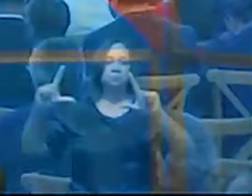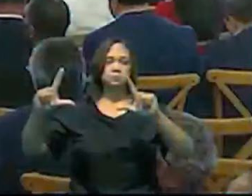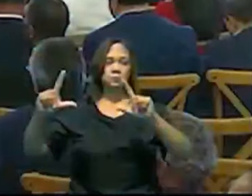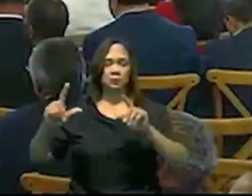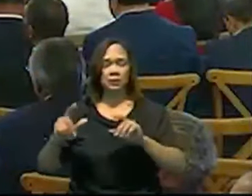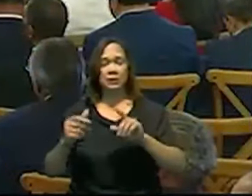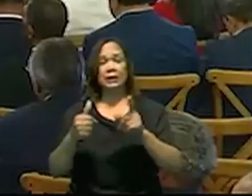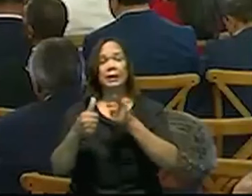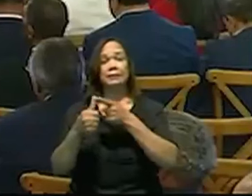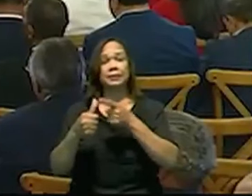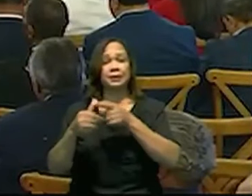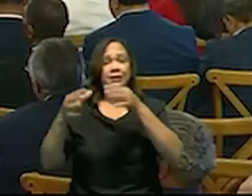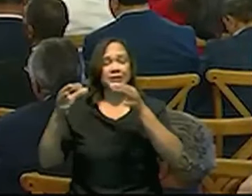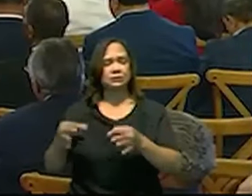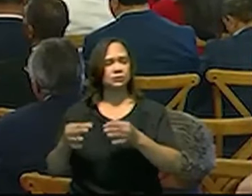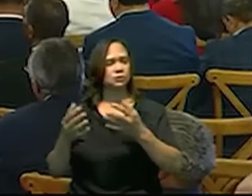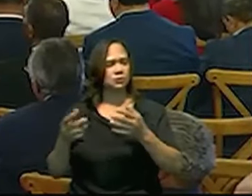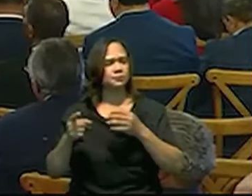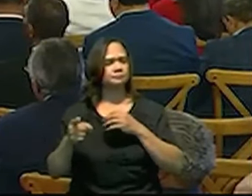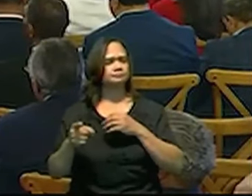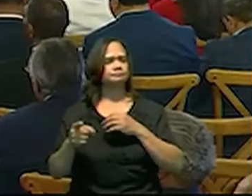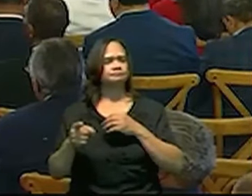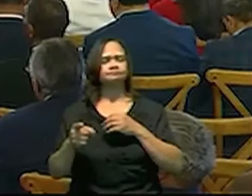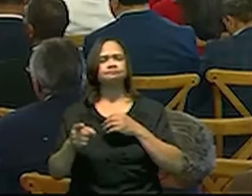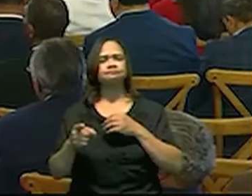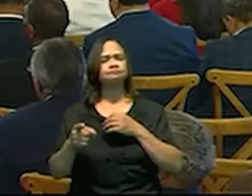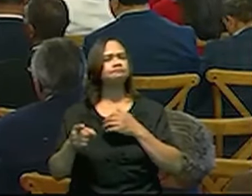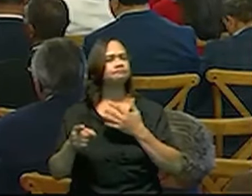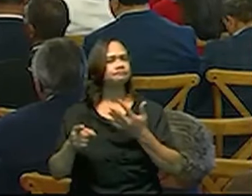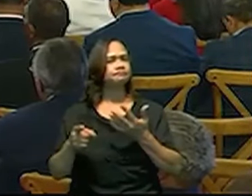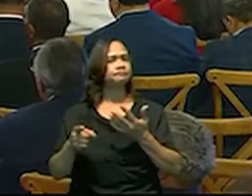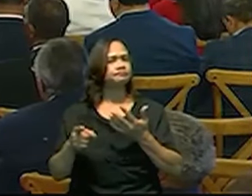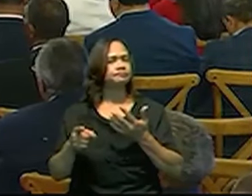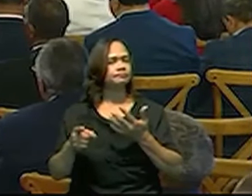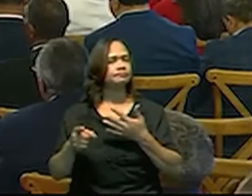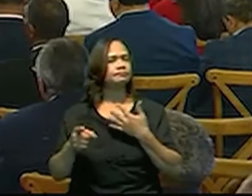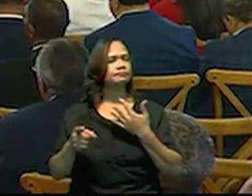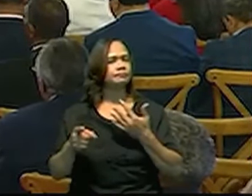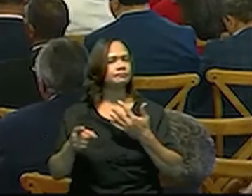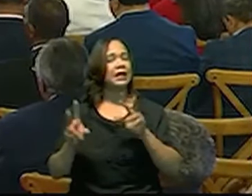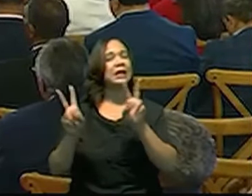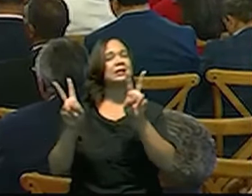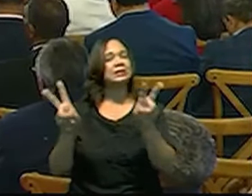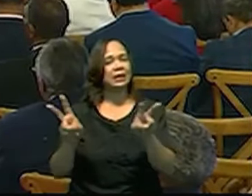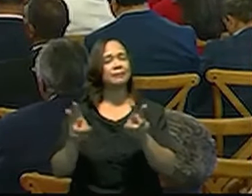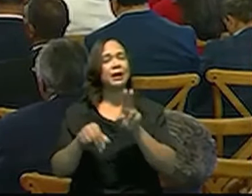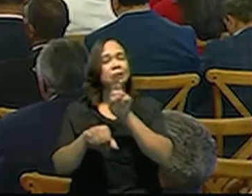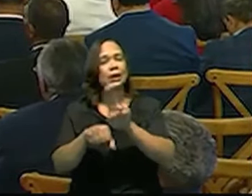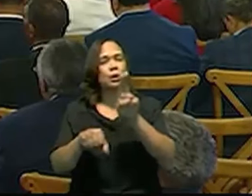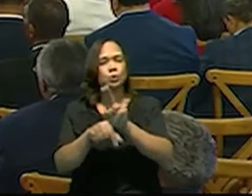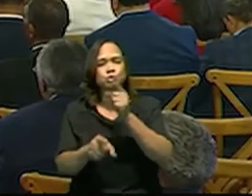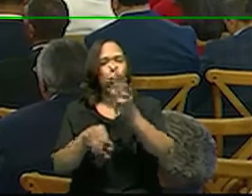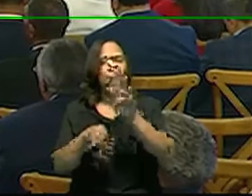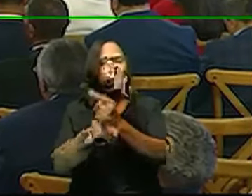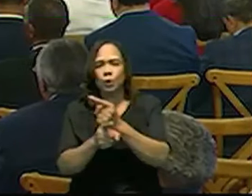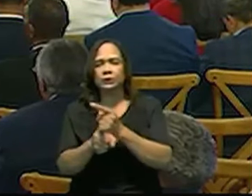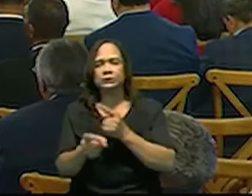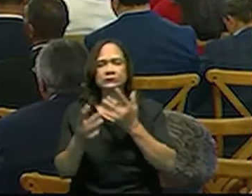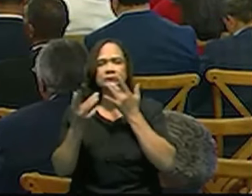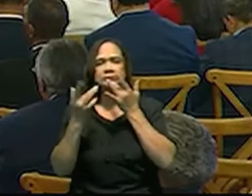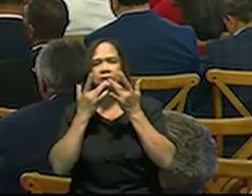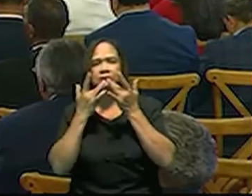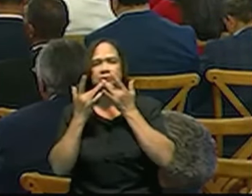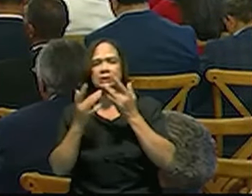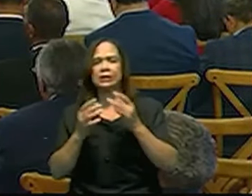La primera medida tiene que ver con el tema de la eficientización del